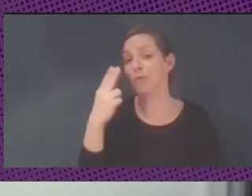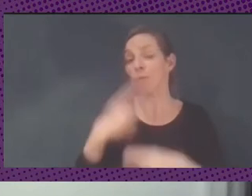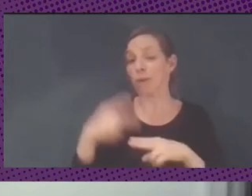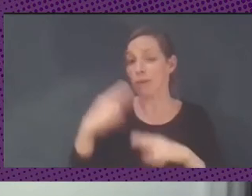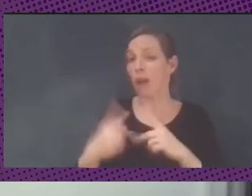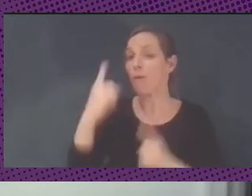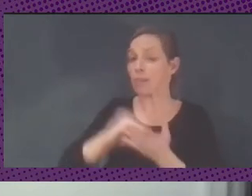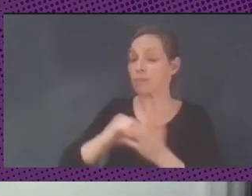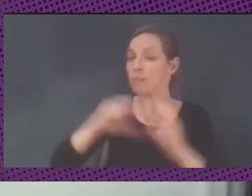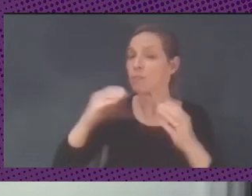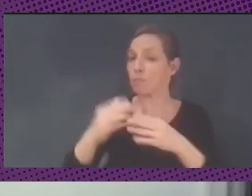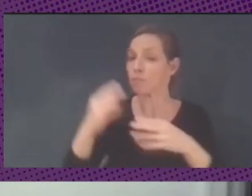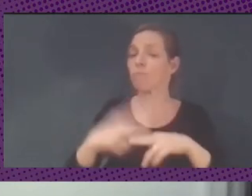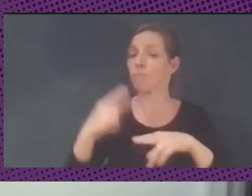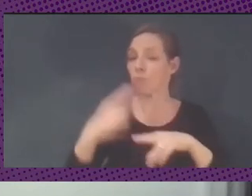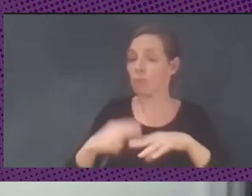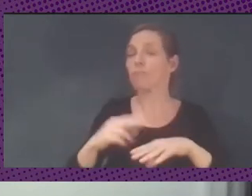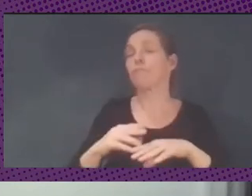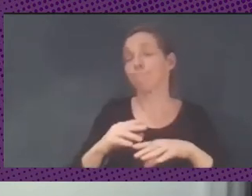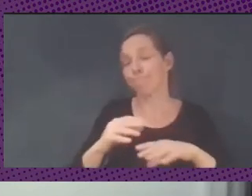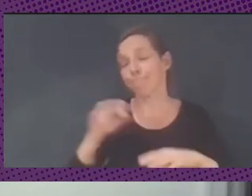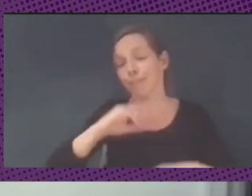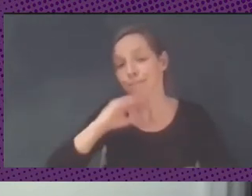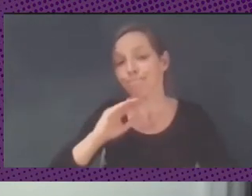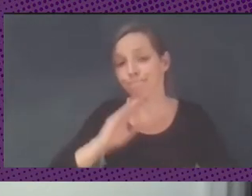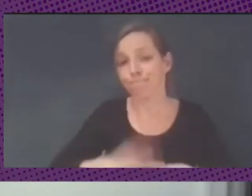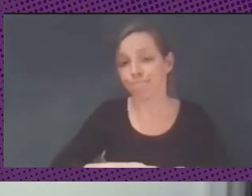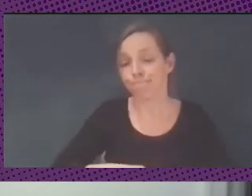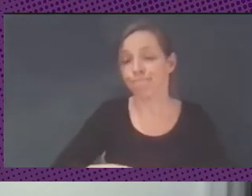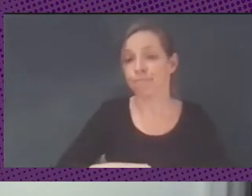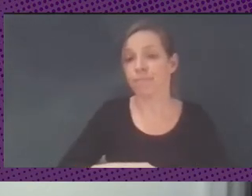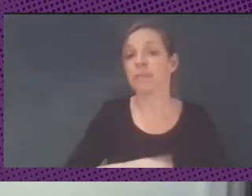ideológica de la austeridad. Eso diría yo.